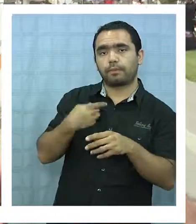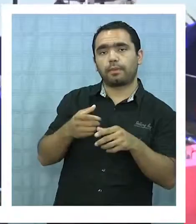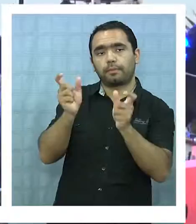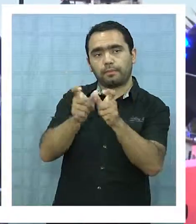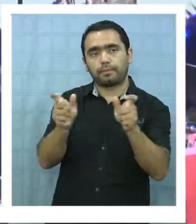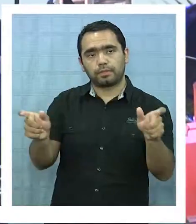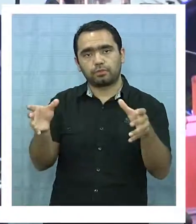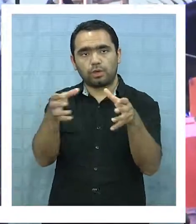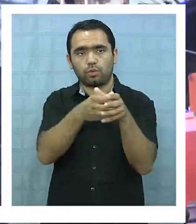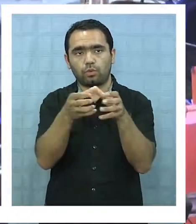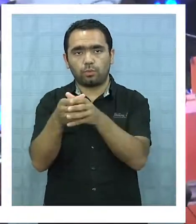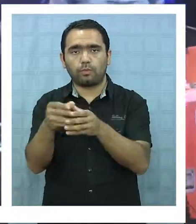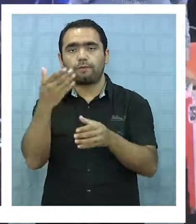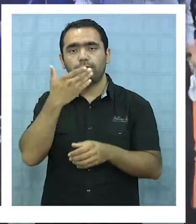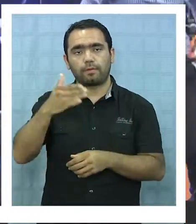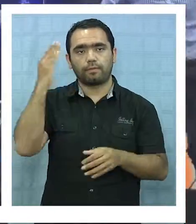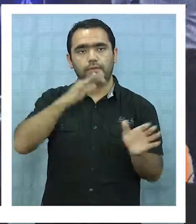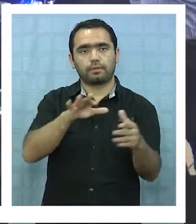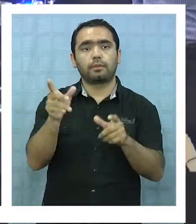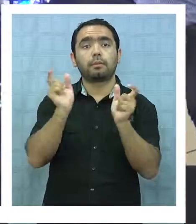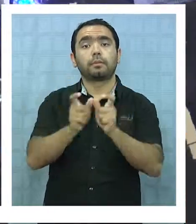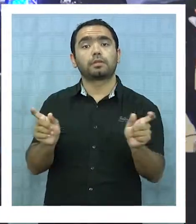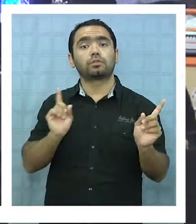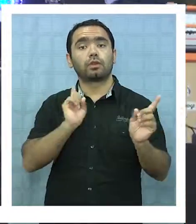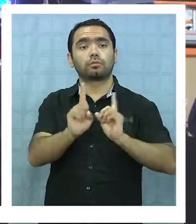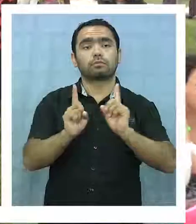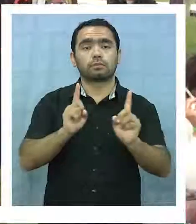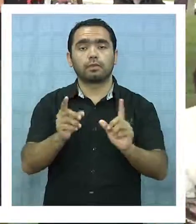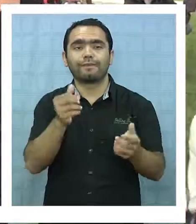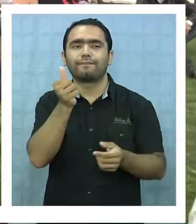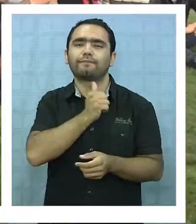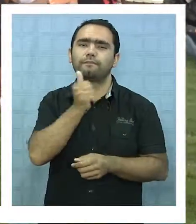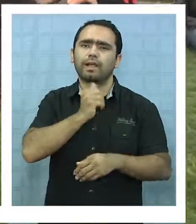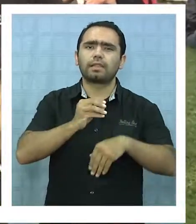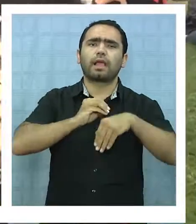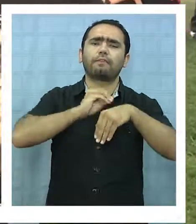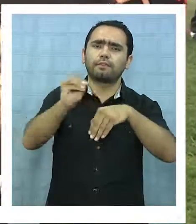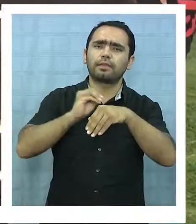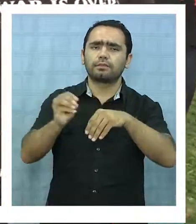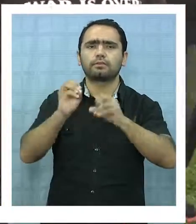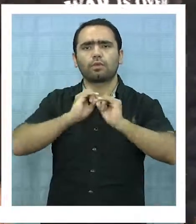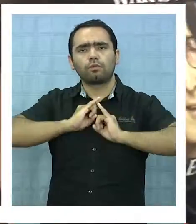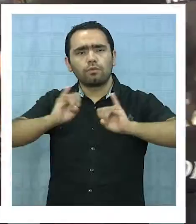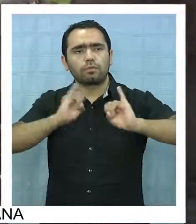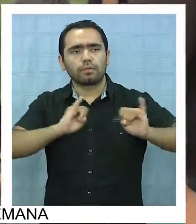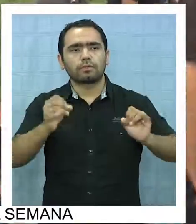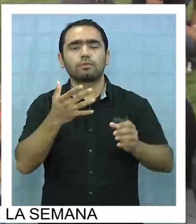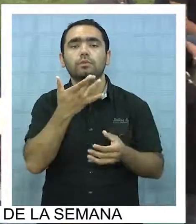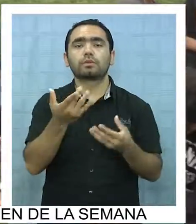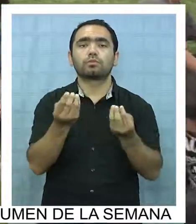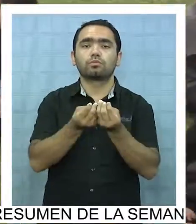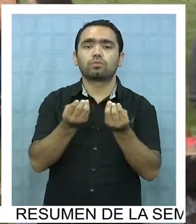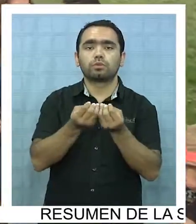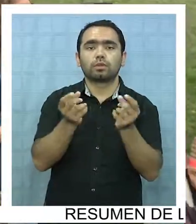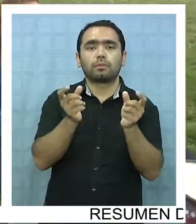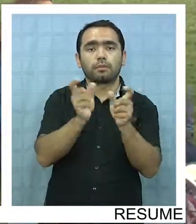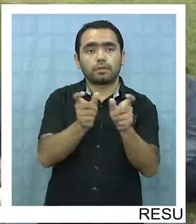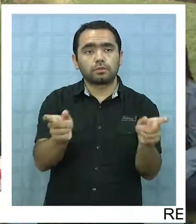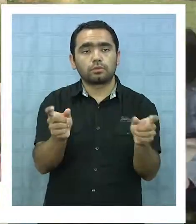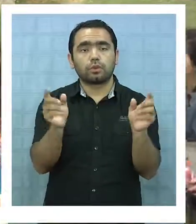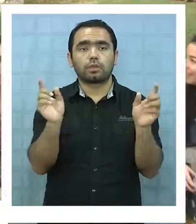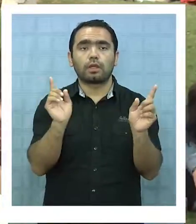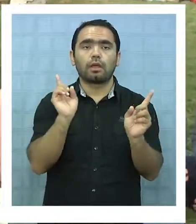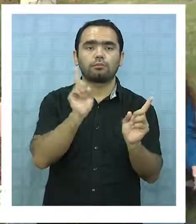Pascual y la Vaca. Aunque según los presentes, falta difusión de este tipo de eventos, la cantidad de público disfrutando del espectáculo fue